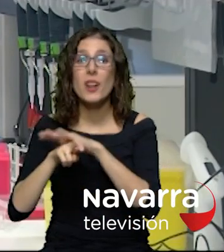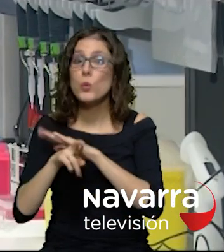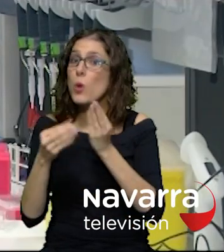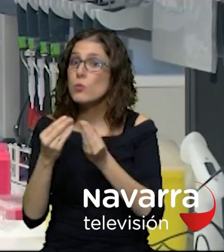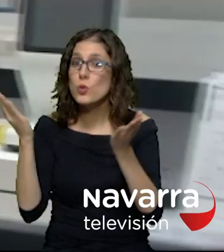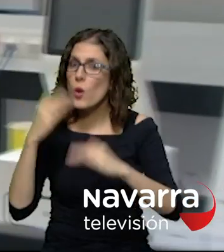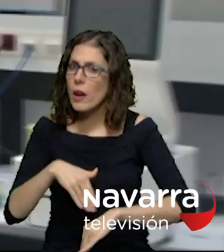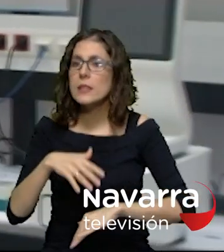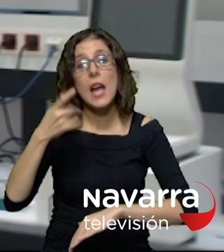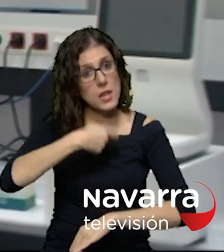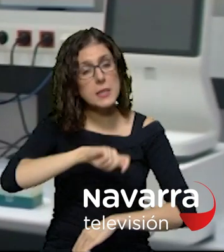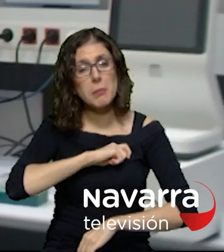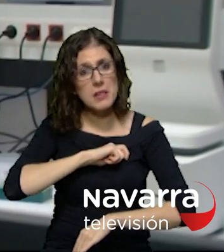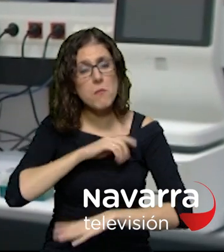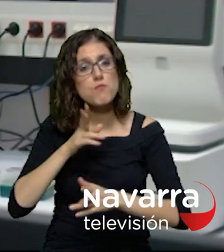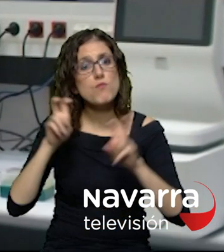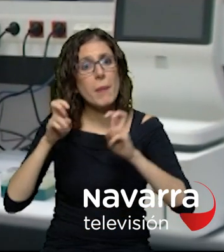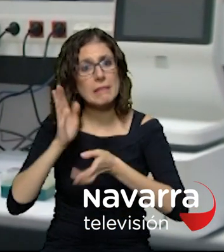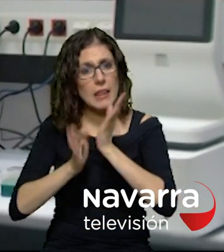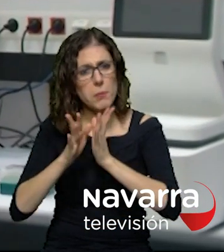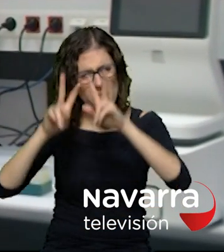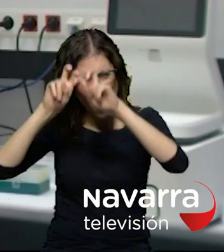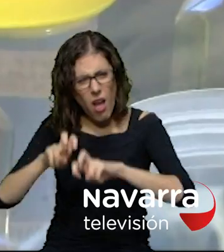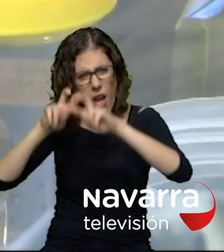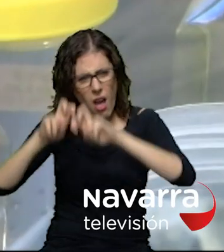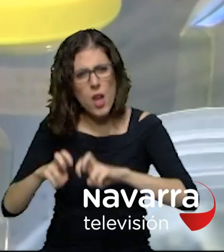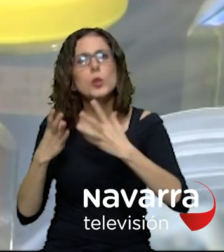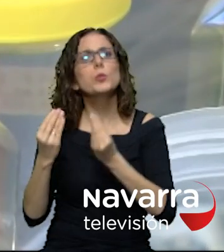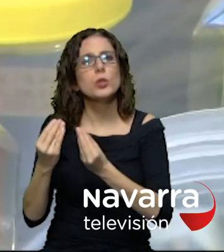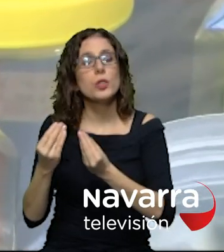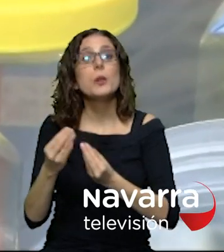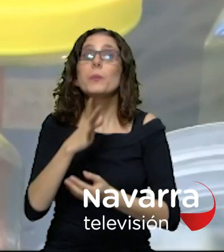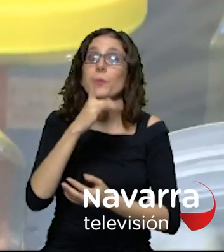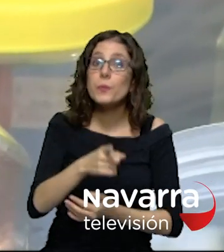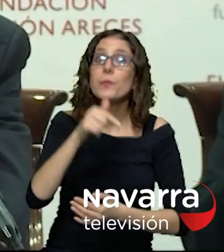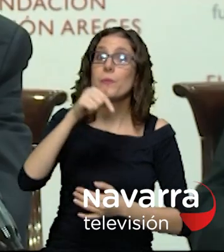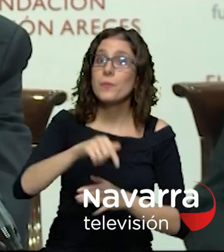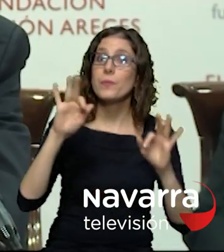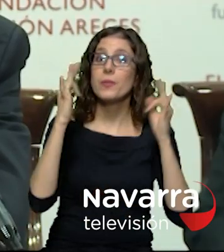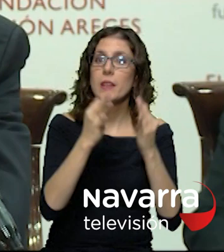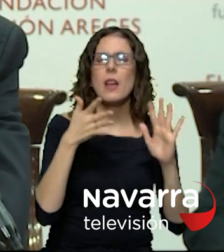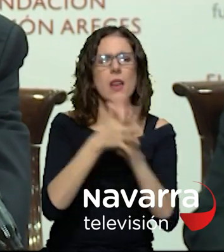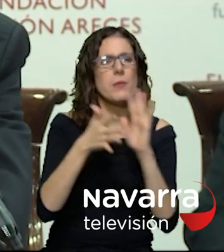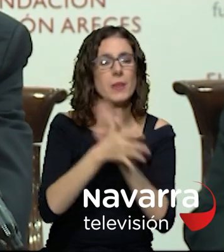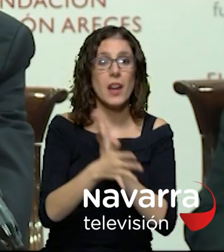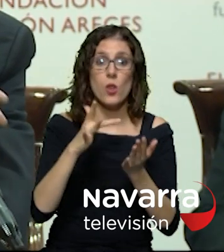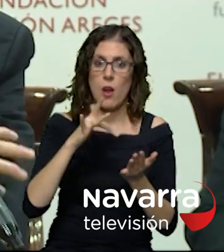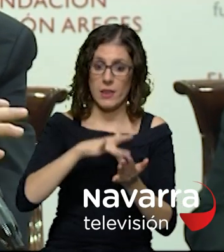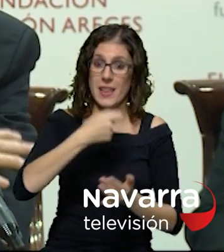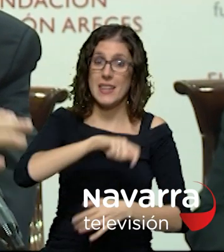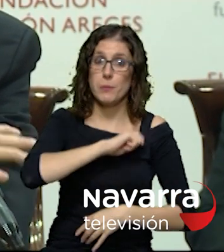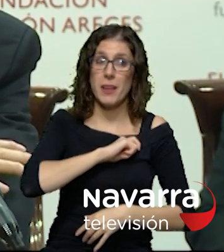descubrimiento de nuevas terapias en este sentido y se ha destacado durante el simposio el papel de navarra en los primeros ensayos llevados a cabo en el país